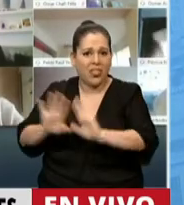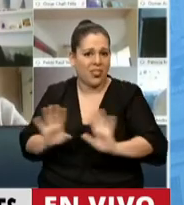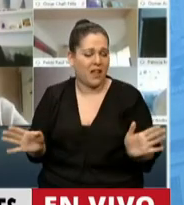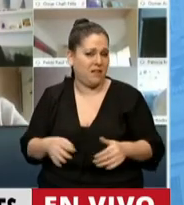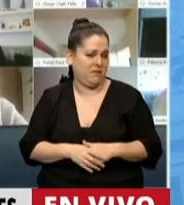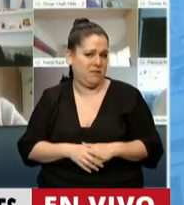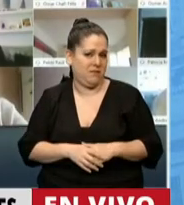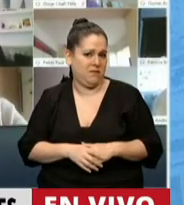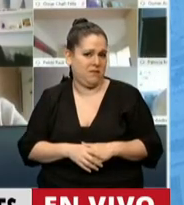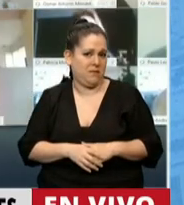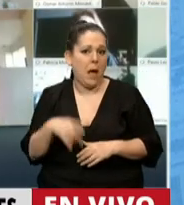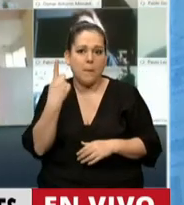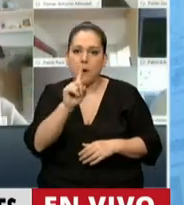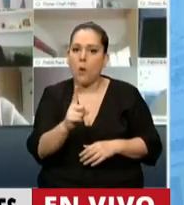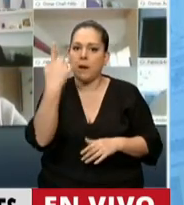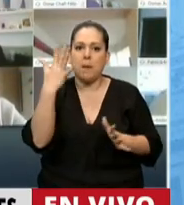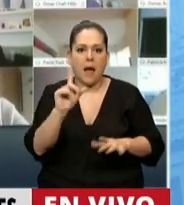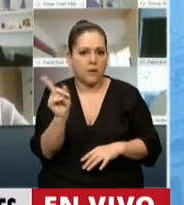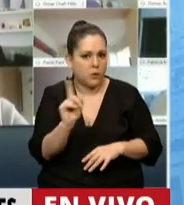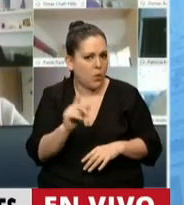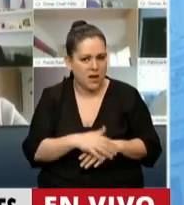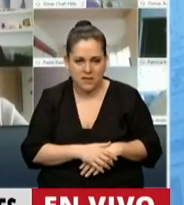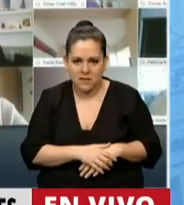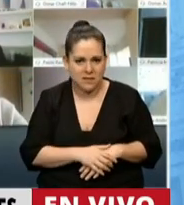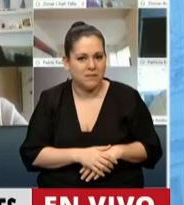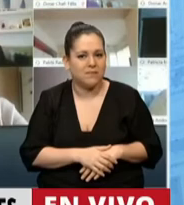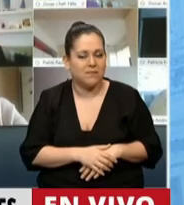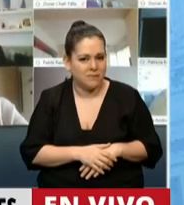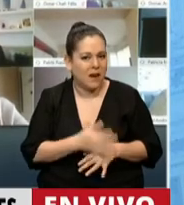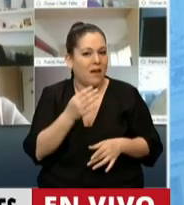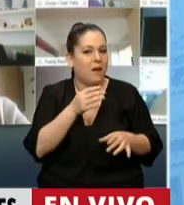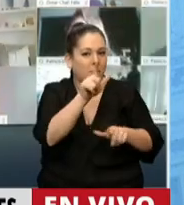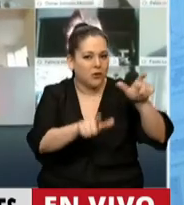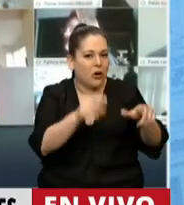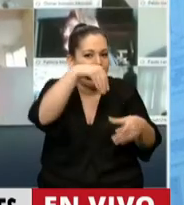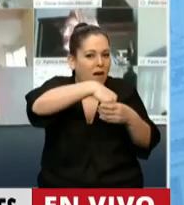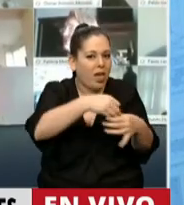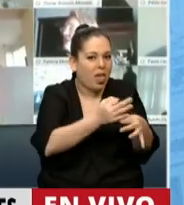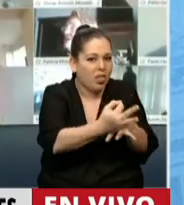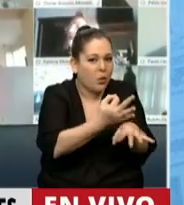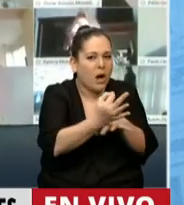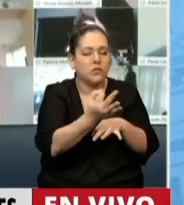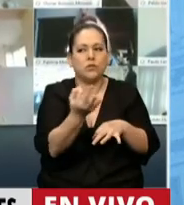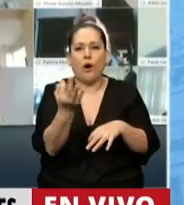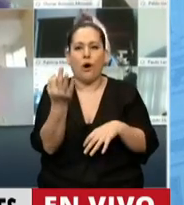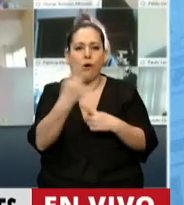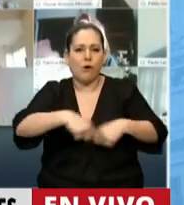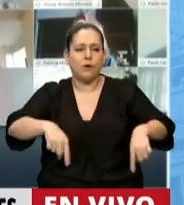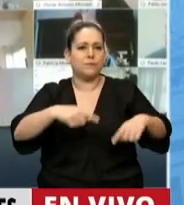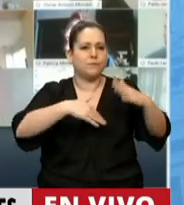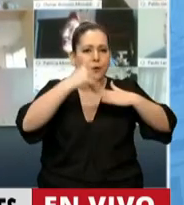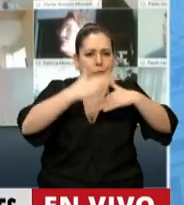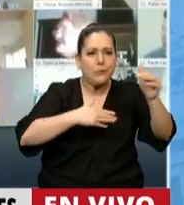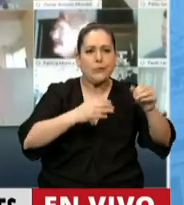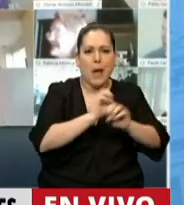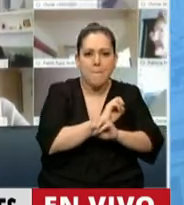la primera vez que fallecen trabajadores de la educación por las situaciones de desidia en materia de la infraestructura